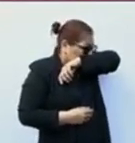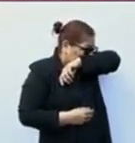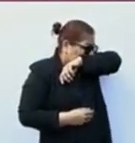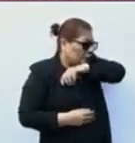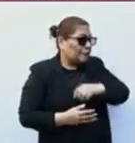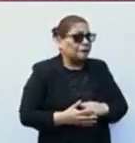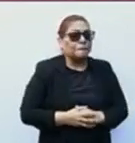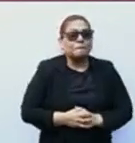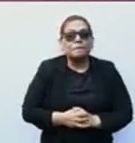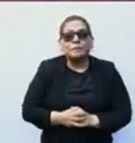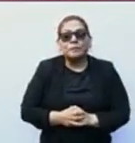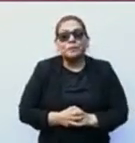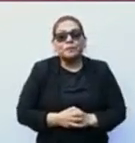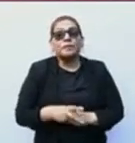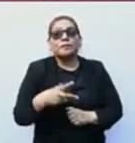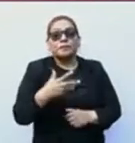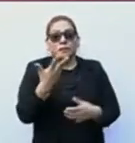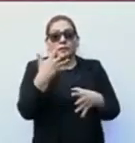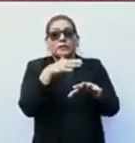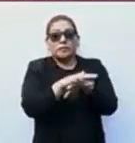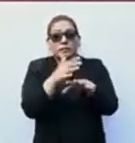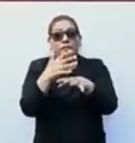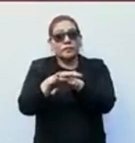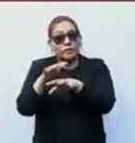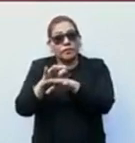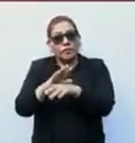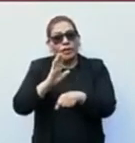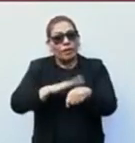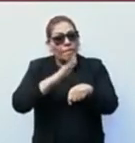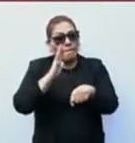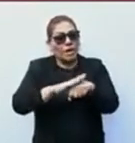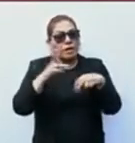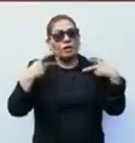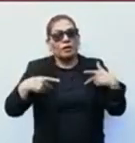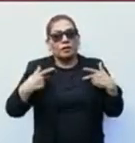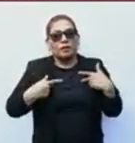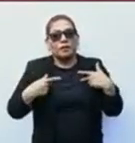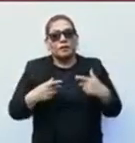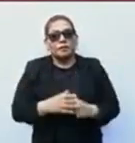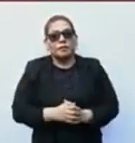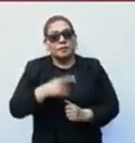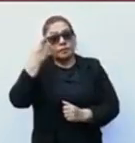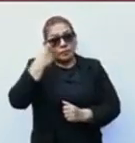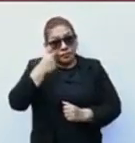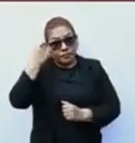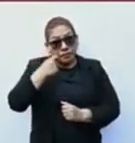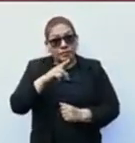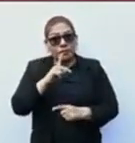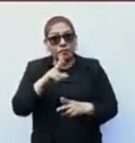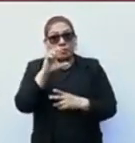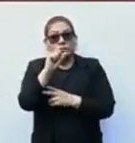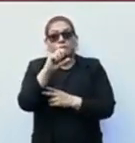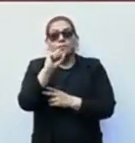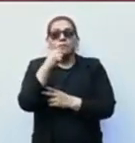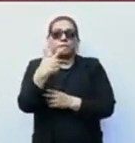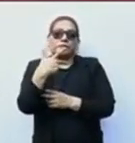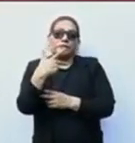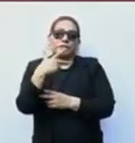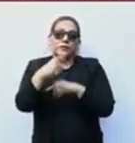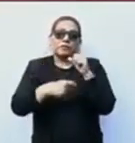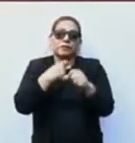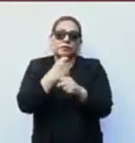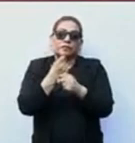y tendríamos que incorporar a más, porque la pensión se otorgaba a los 68 años.